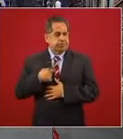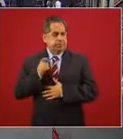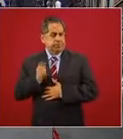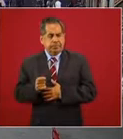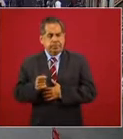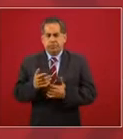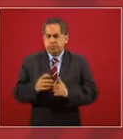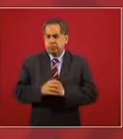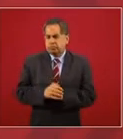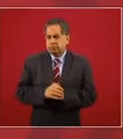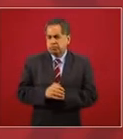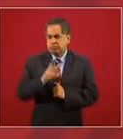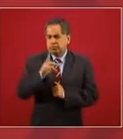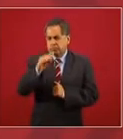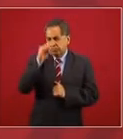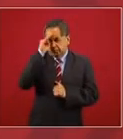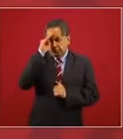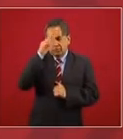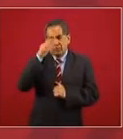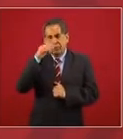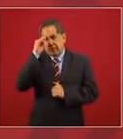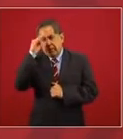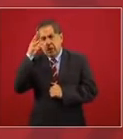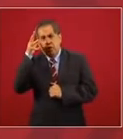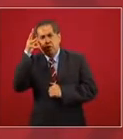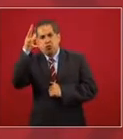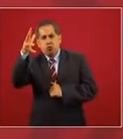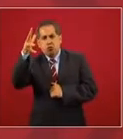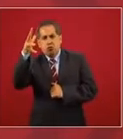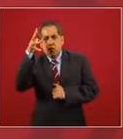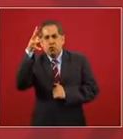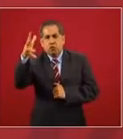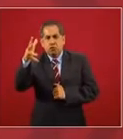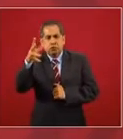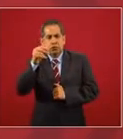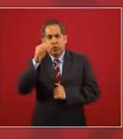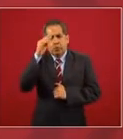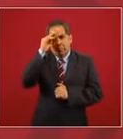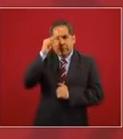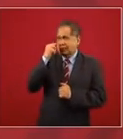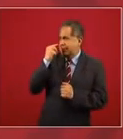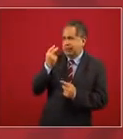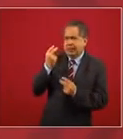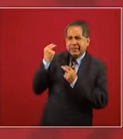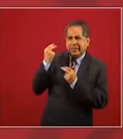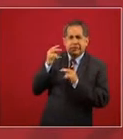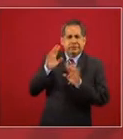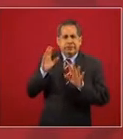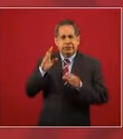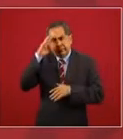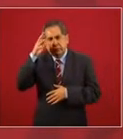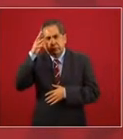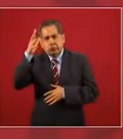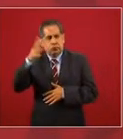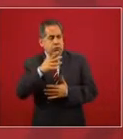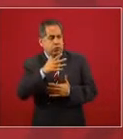había que pensar hacia adelante lo que estamos haciendo que ya no haya corrupción